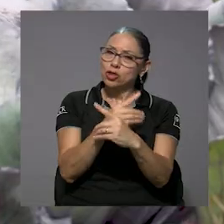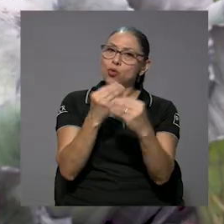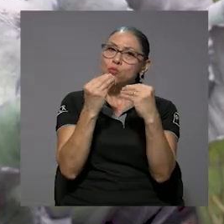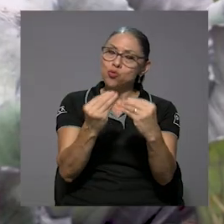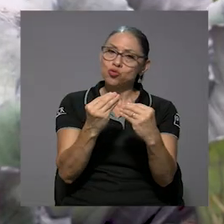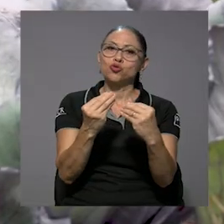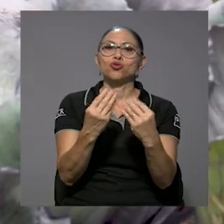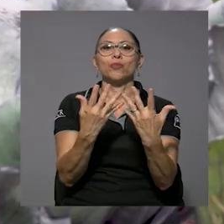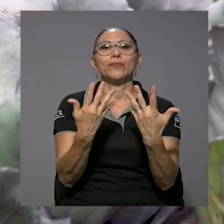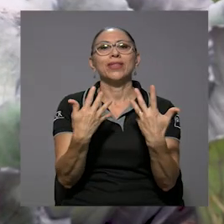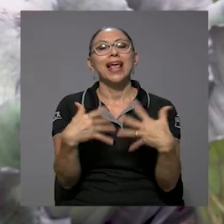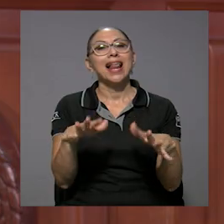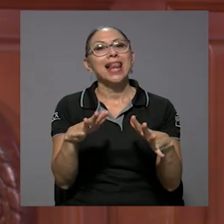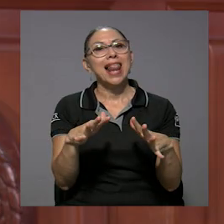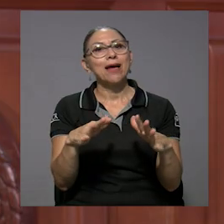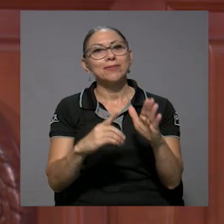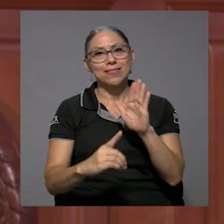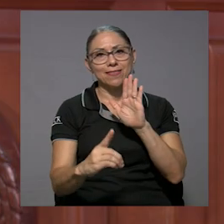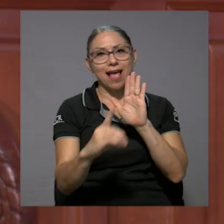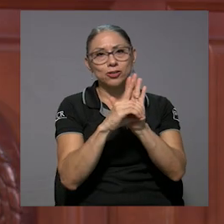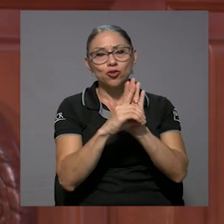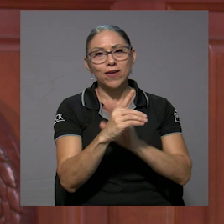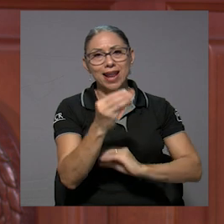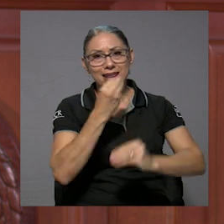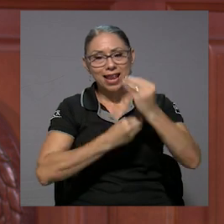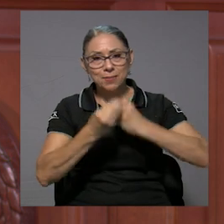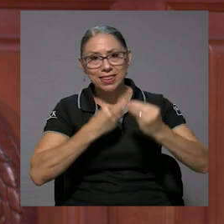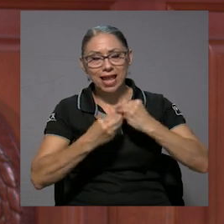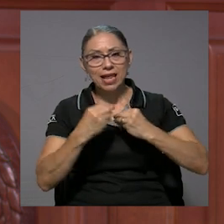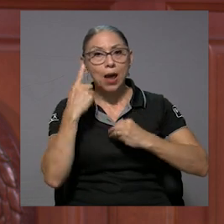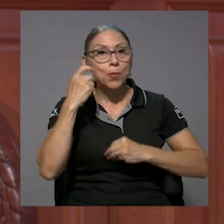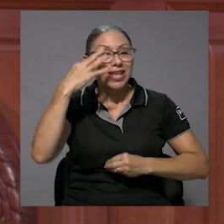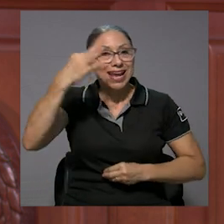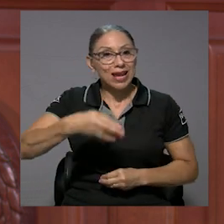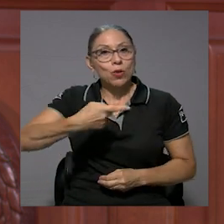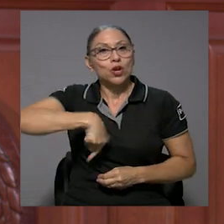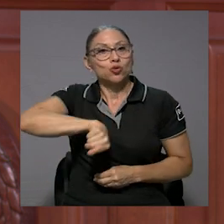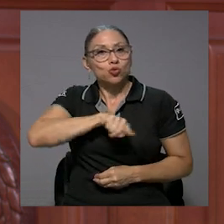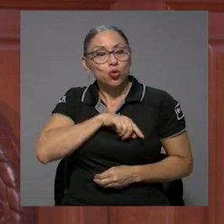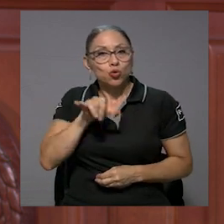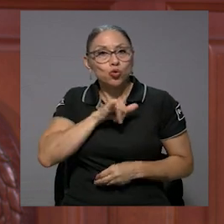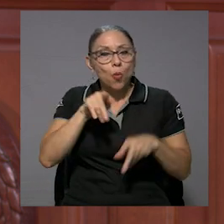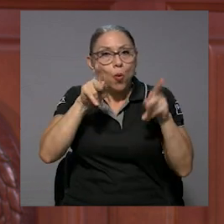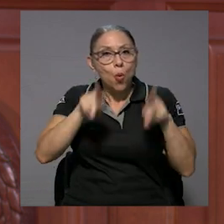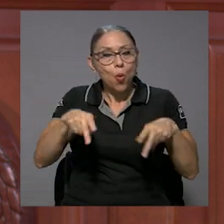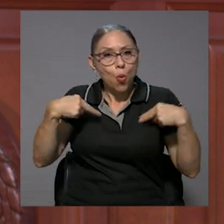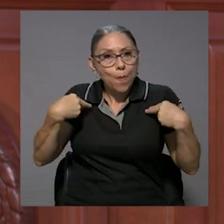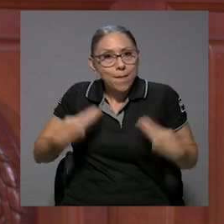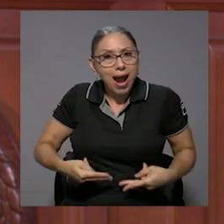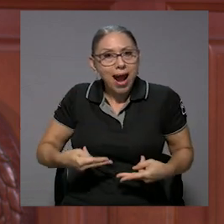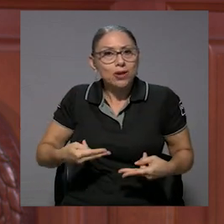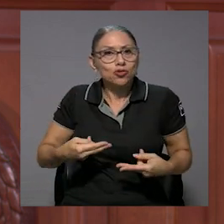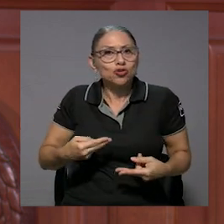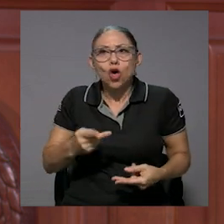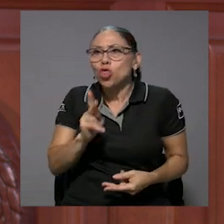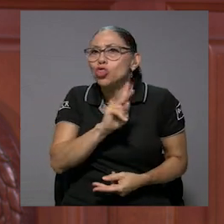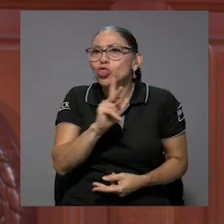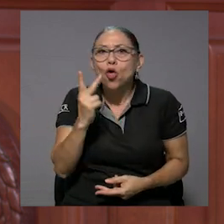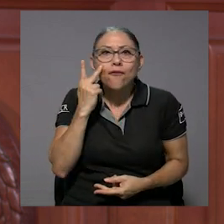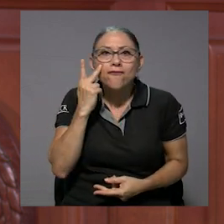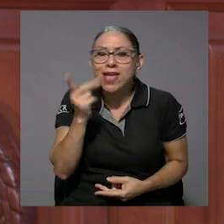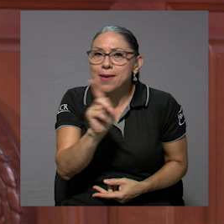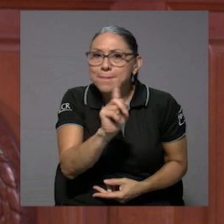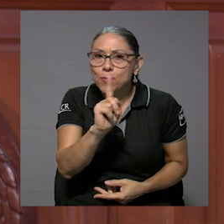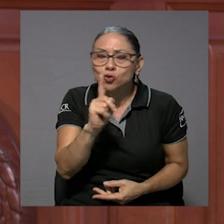defiendo muchísimo lo que es la soberanía alimentaria porque sí creo que nosotros como humanos estamos perdiendo lo que es la